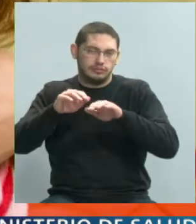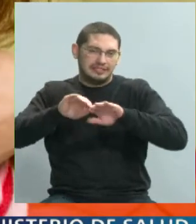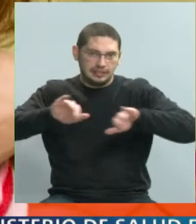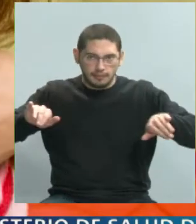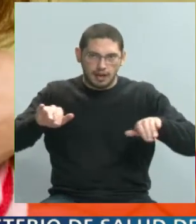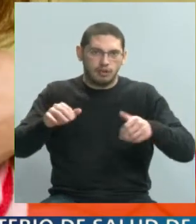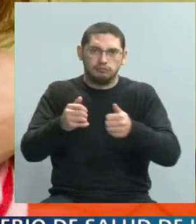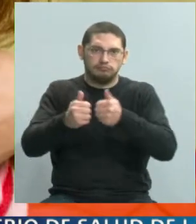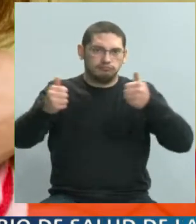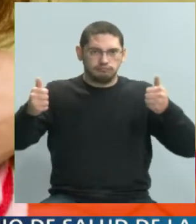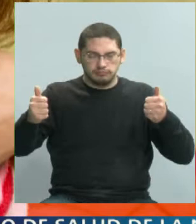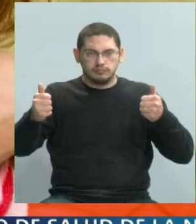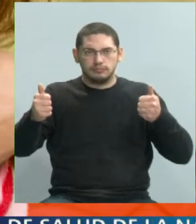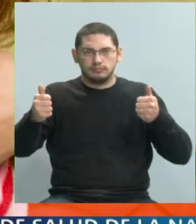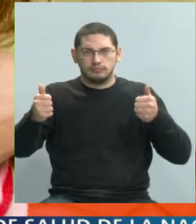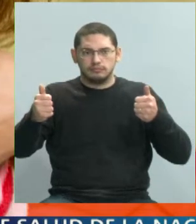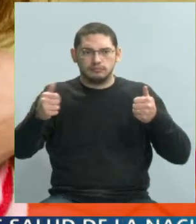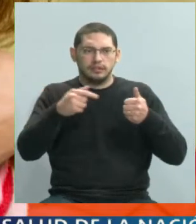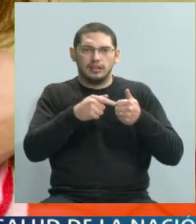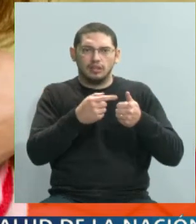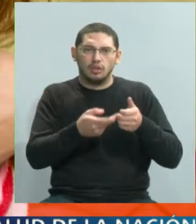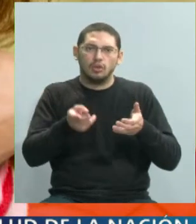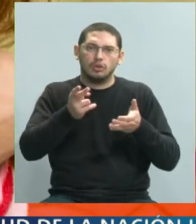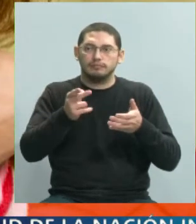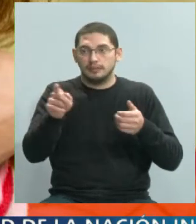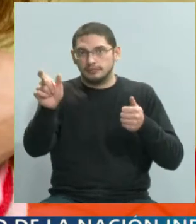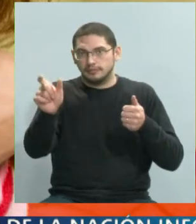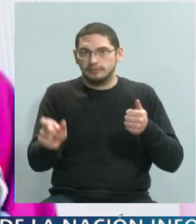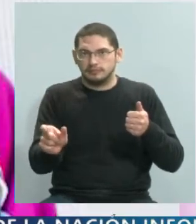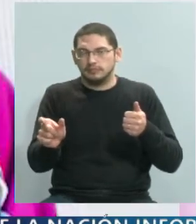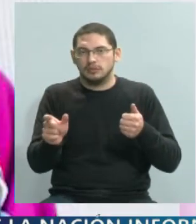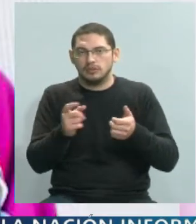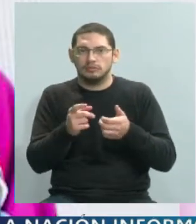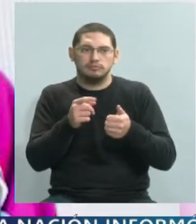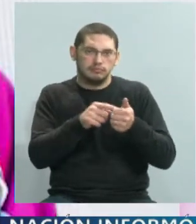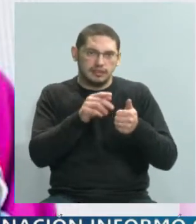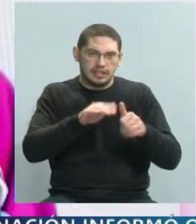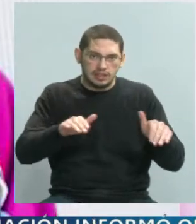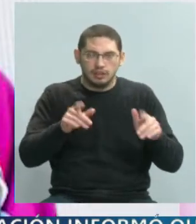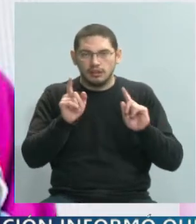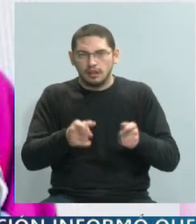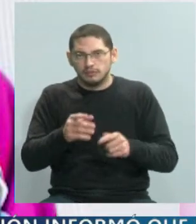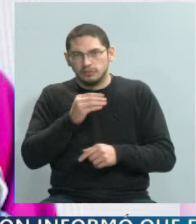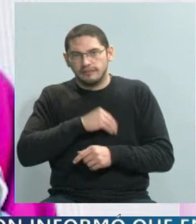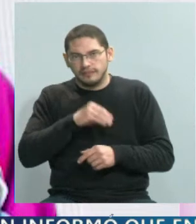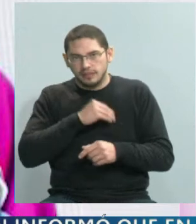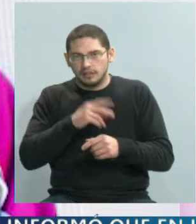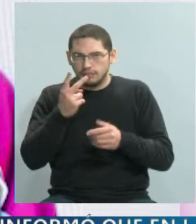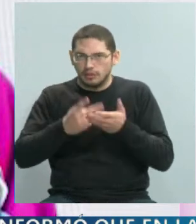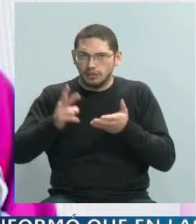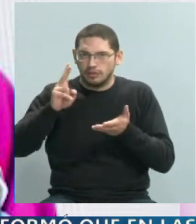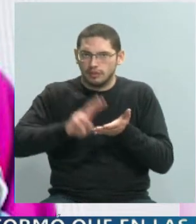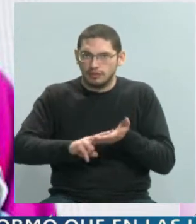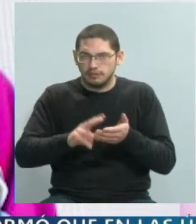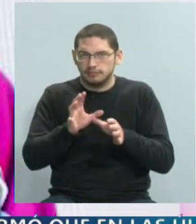discusión que se da, esta revictimización de las madres o los padres y de los niños en esta separación y que